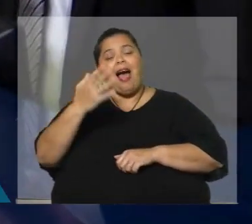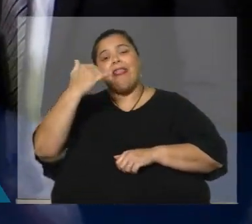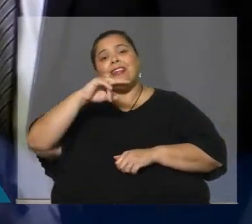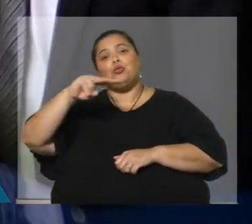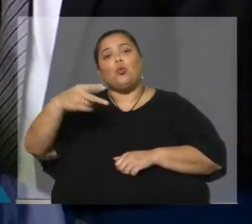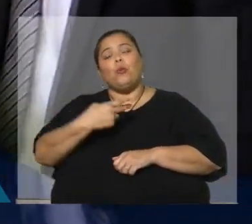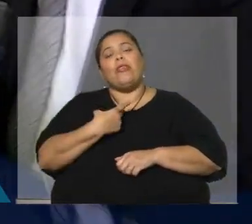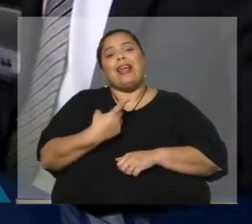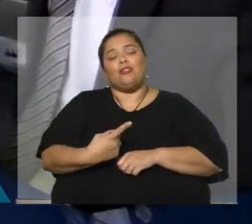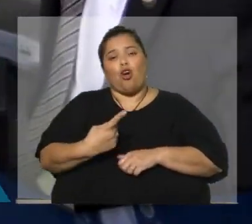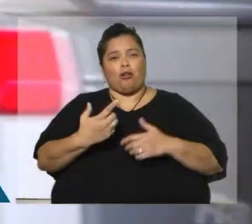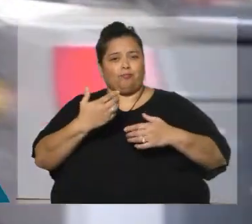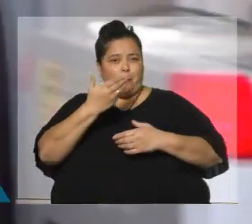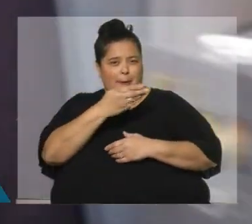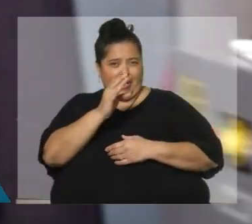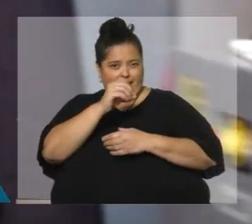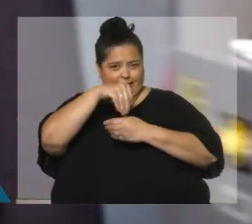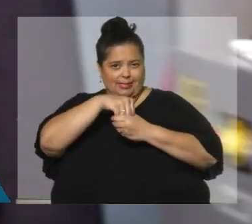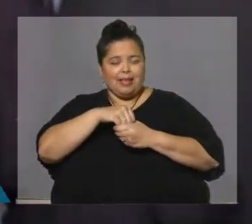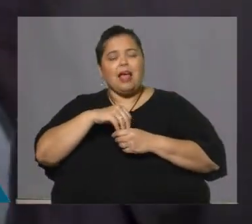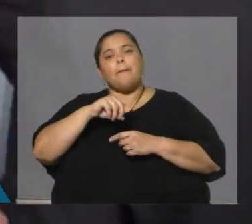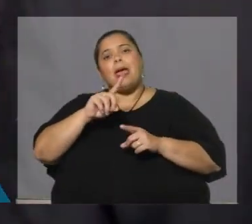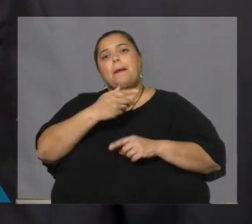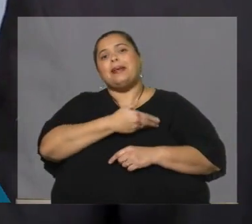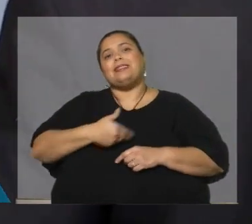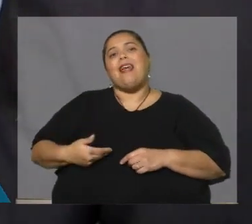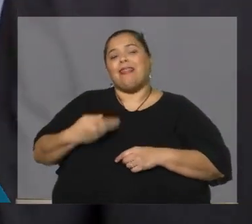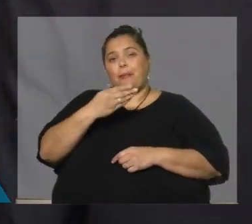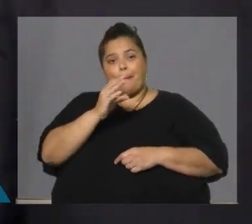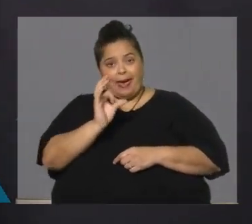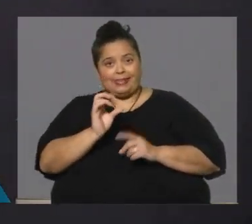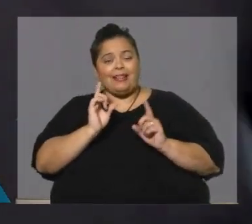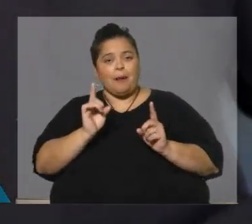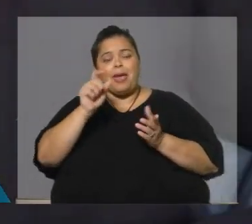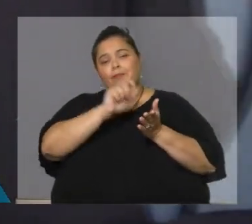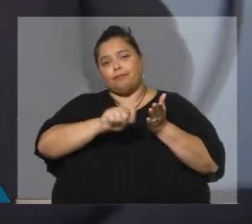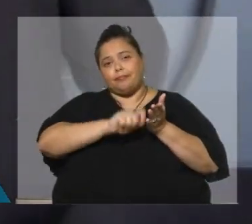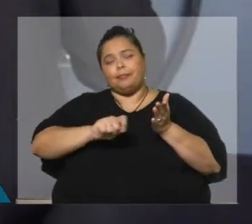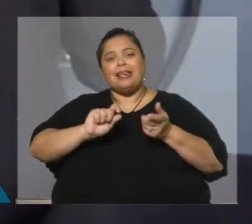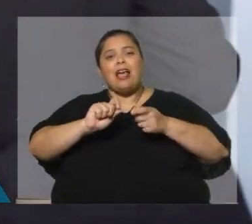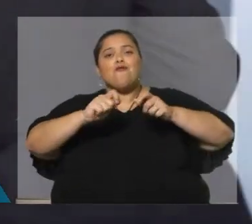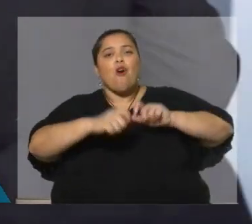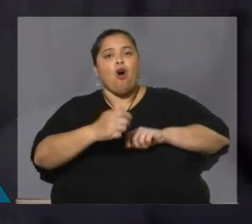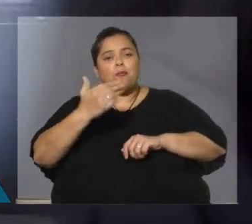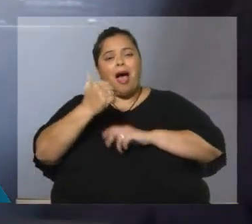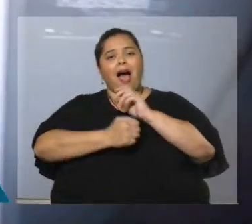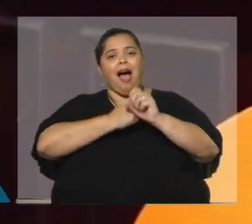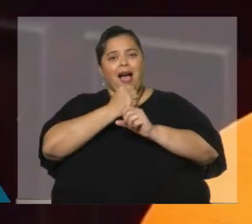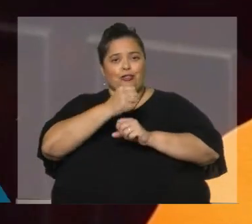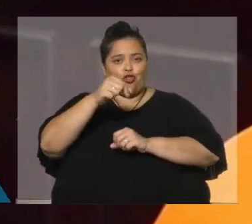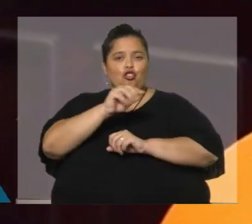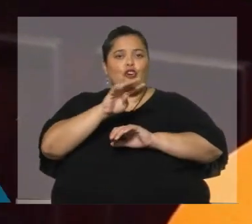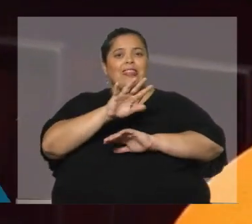General de Seguridad Social, presidente del Banco de Previsión Social y coautor de las reformas previsionales de Uruguay en 1995